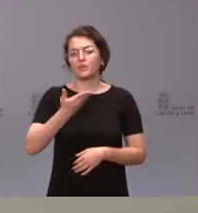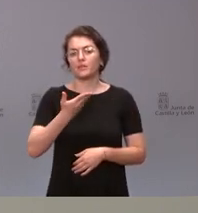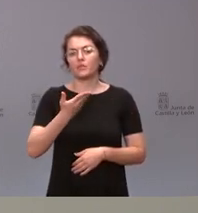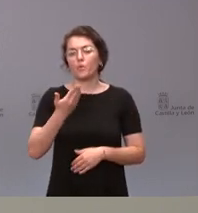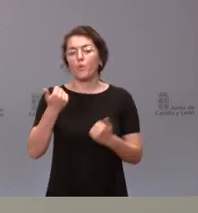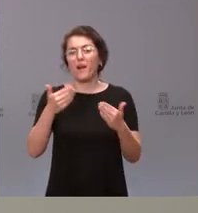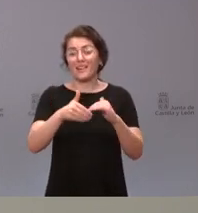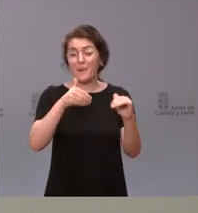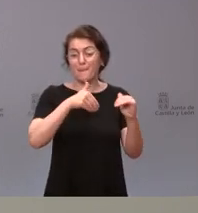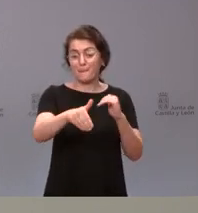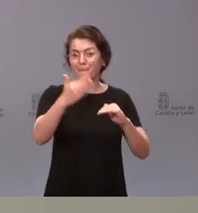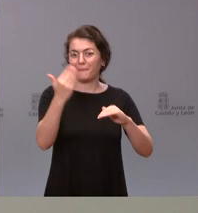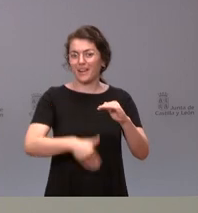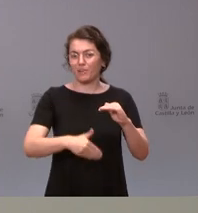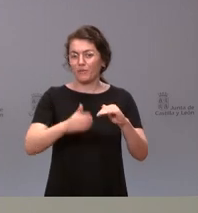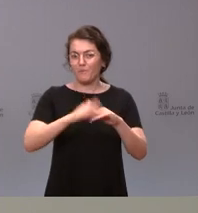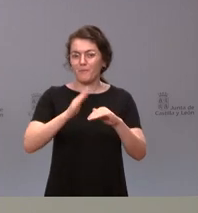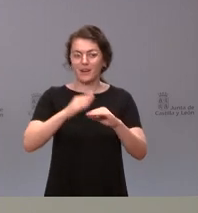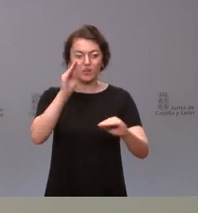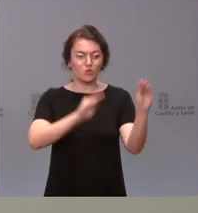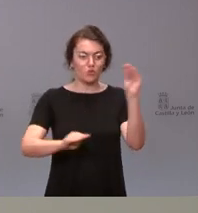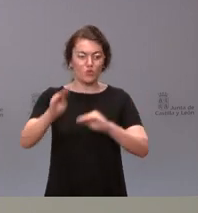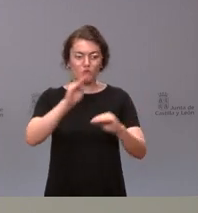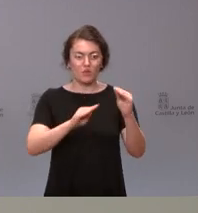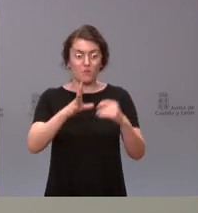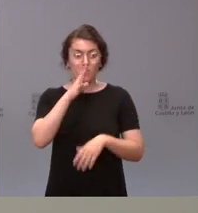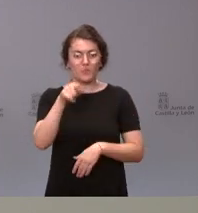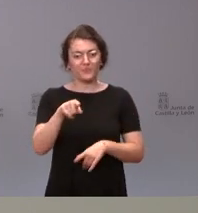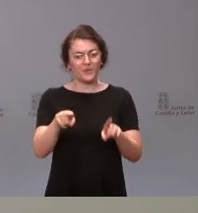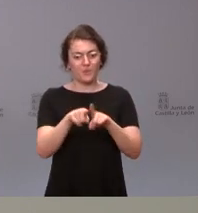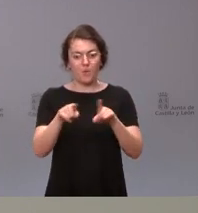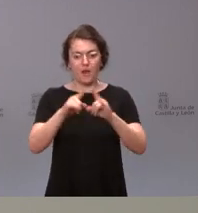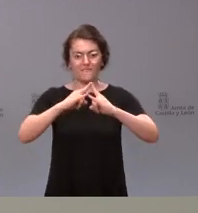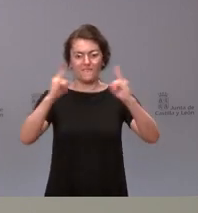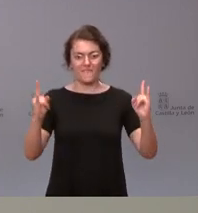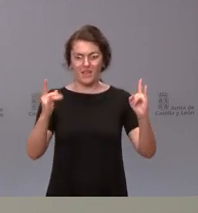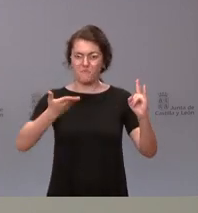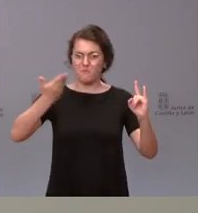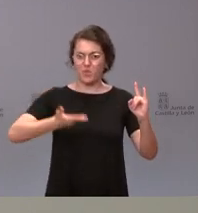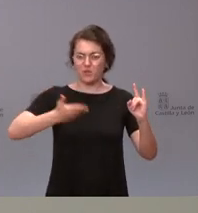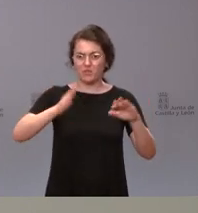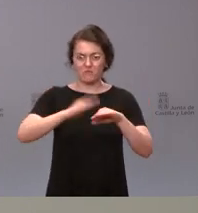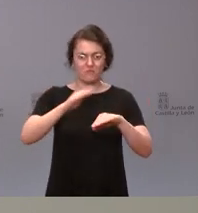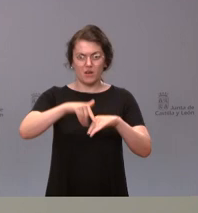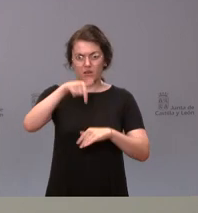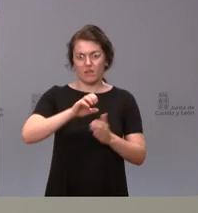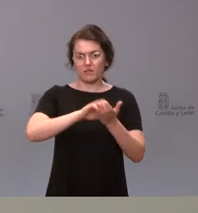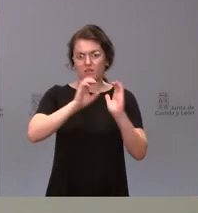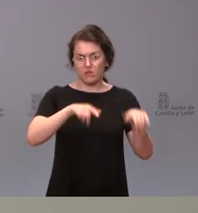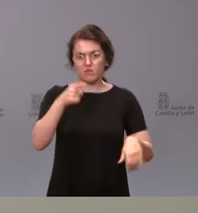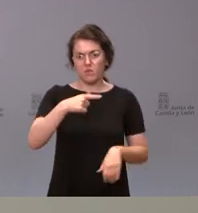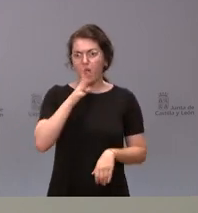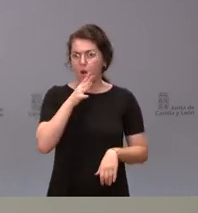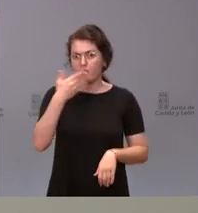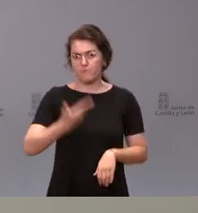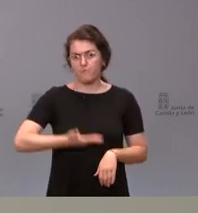concreto en el que este asunto se va a resolver porque es una conexión vital para nuestra comunidad y lo es todavía más vital en esta época del